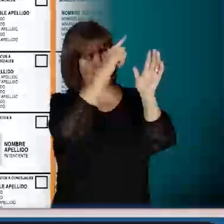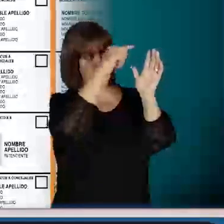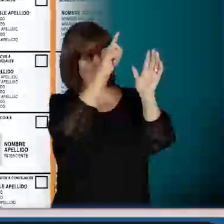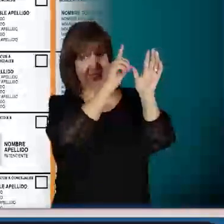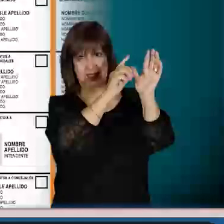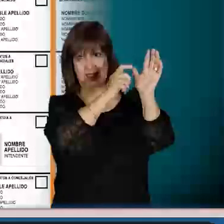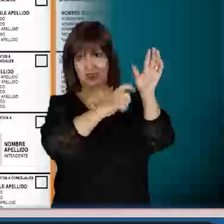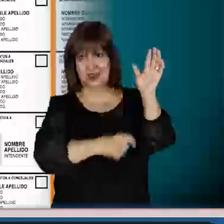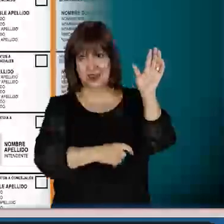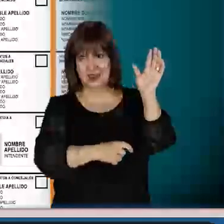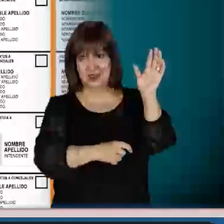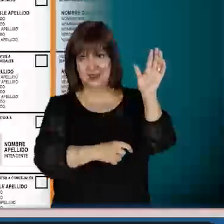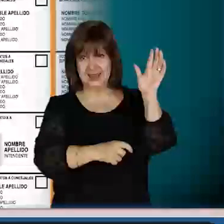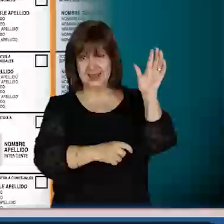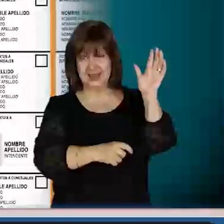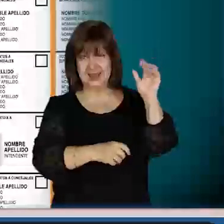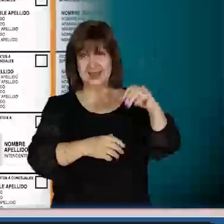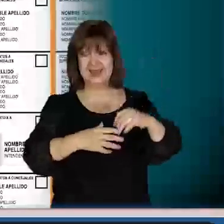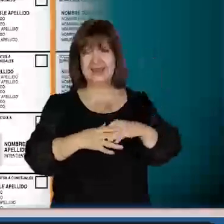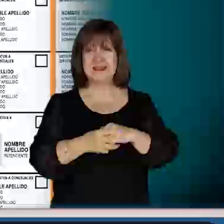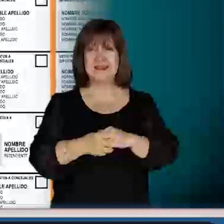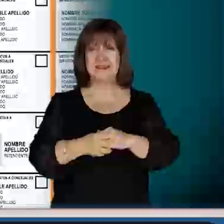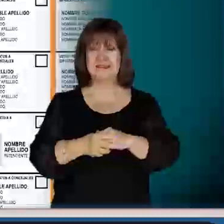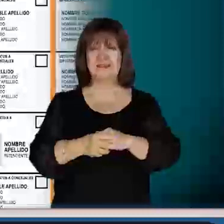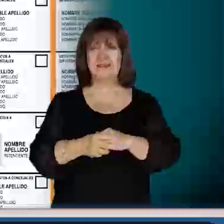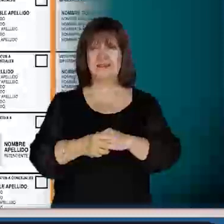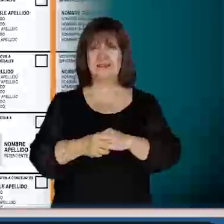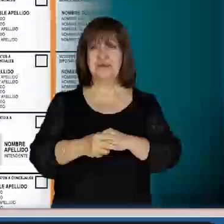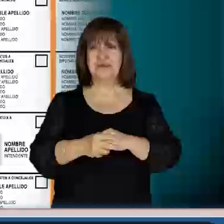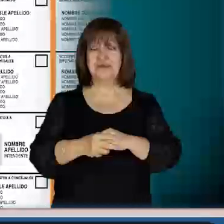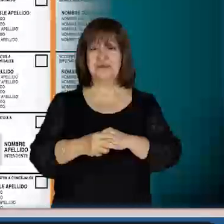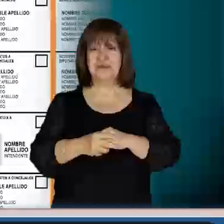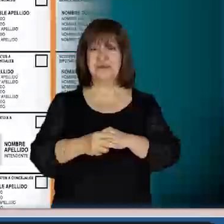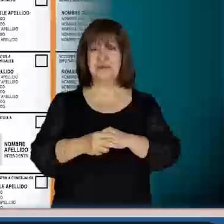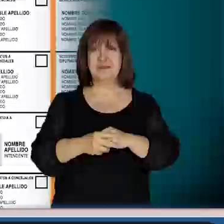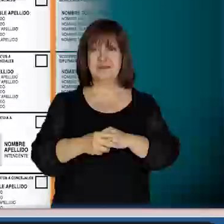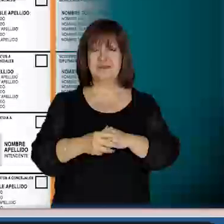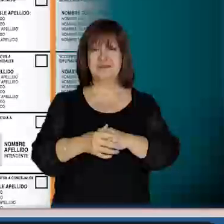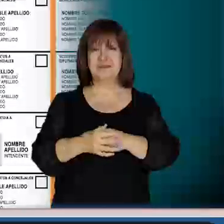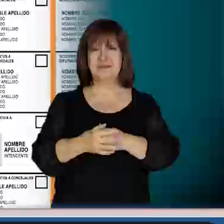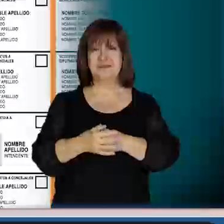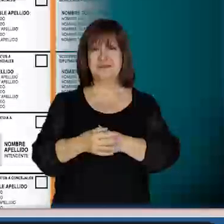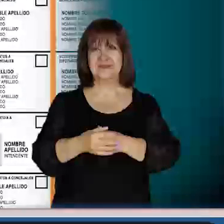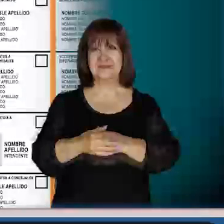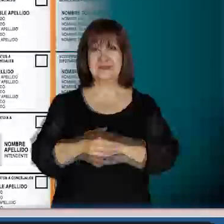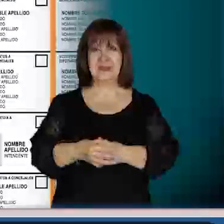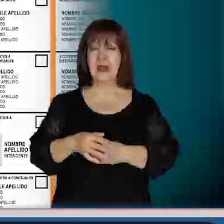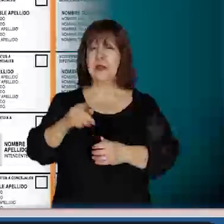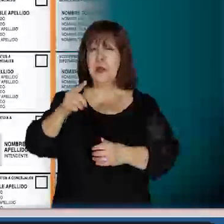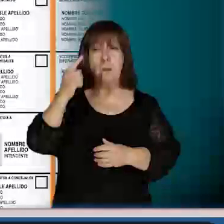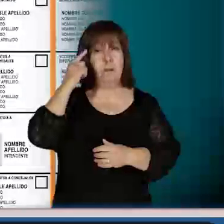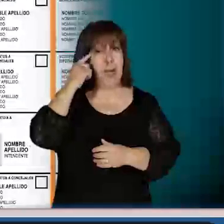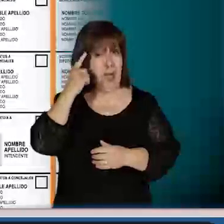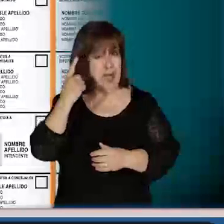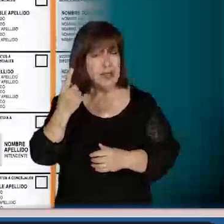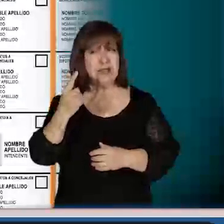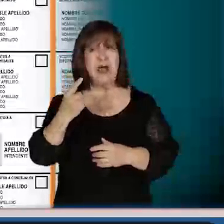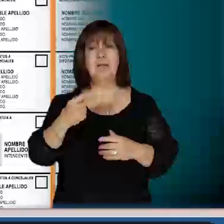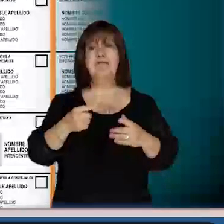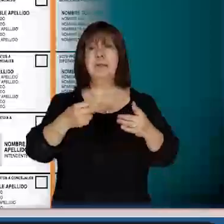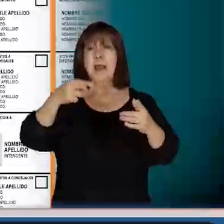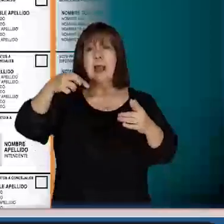marca en los pequeños cuadros ubicados a la derecha en la parte superior de las distintas categorías o cargos donde figuran los